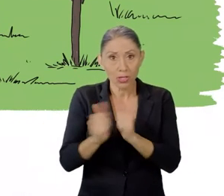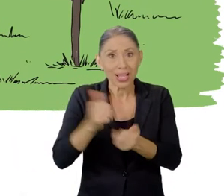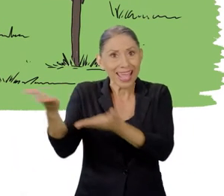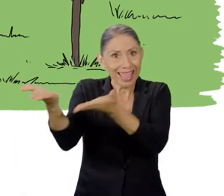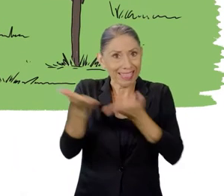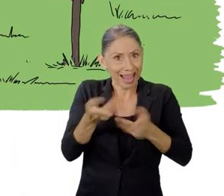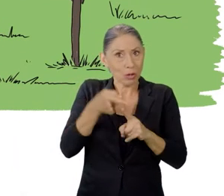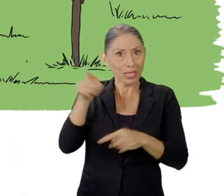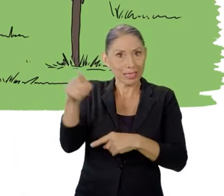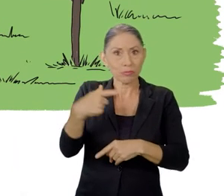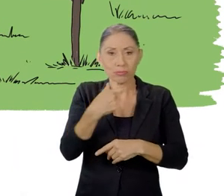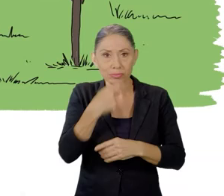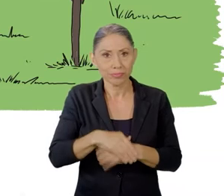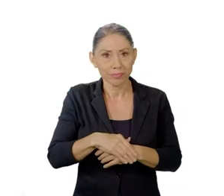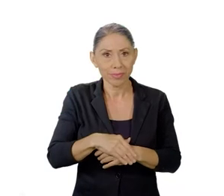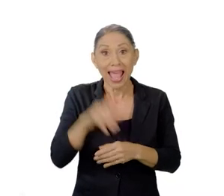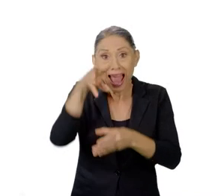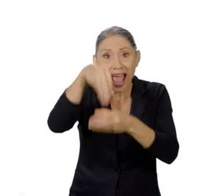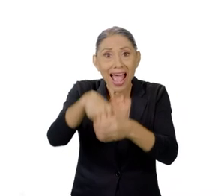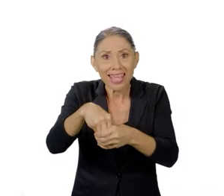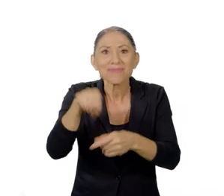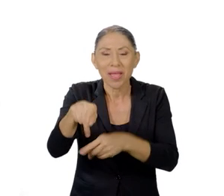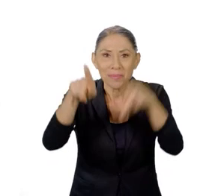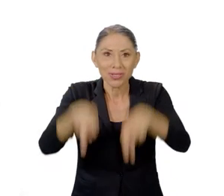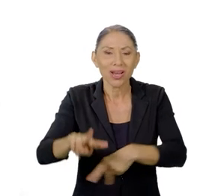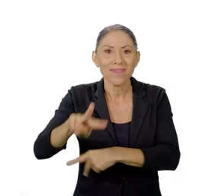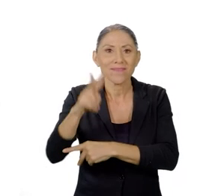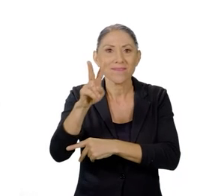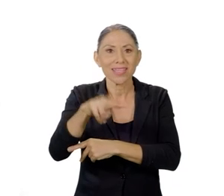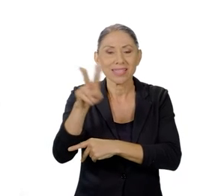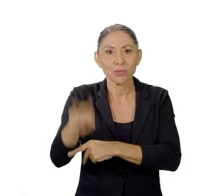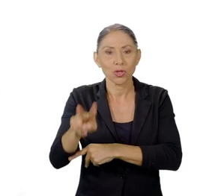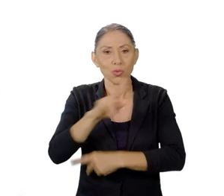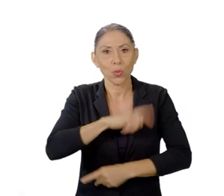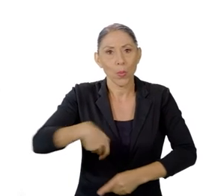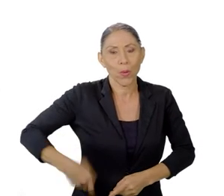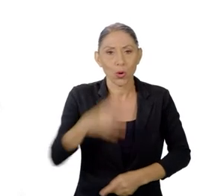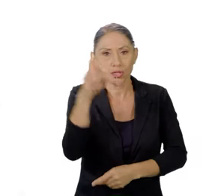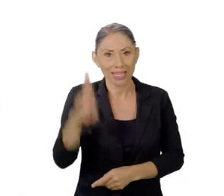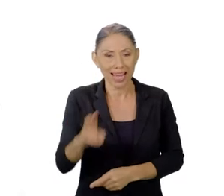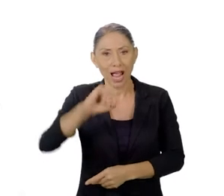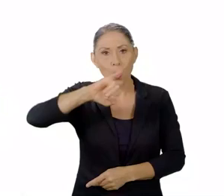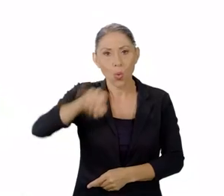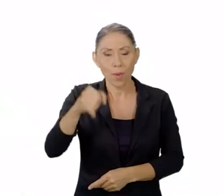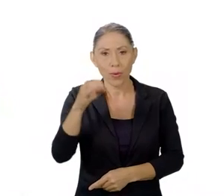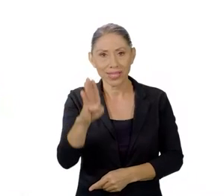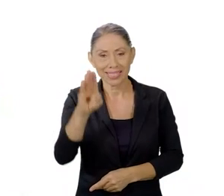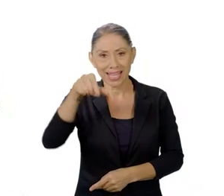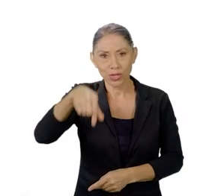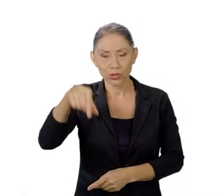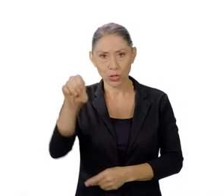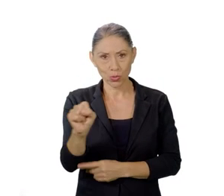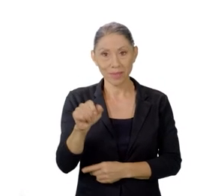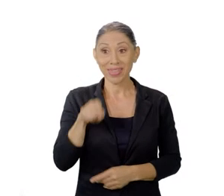que trajeron de ese país. Entre ellos, quien fuera el 22º presidente de Costa Rica, Juan Bautista Quiró Segura.